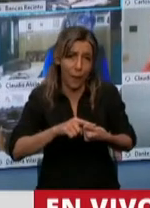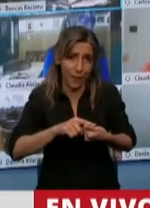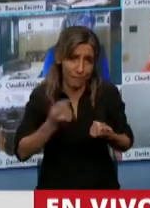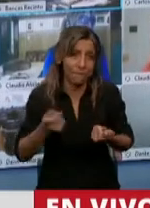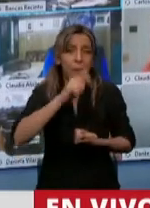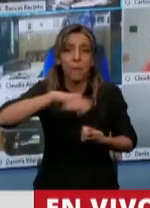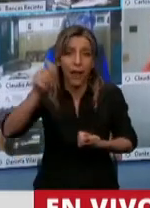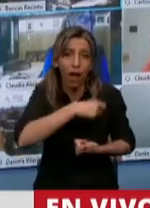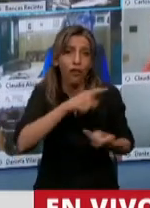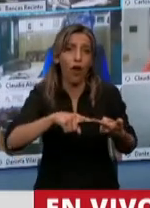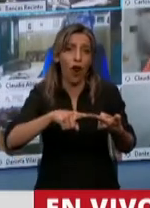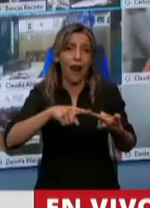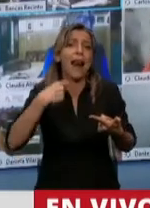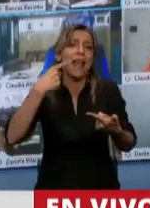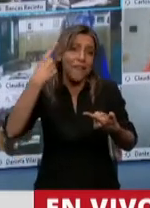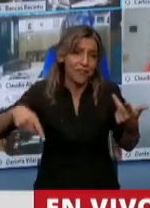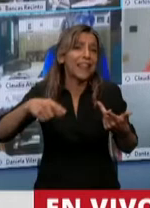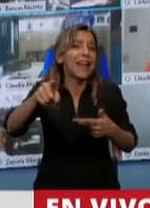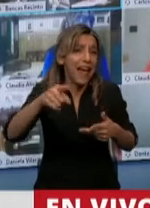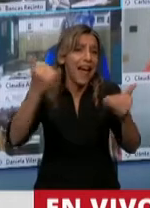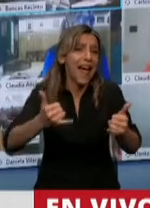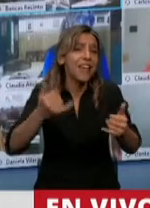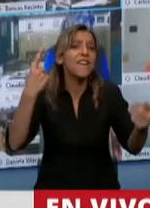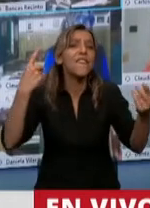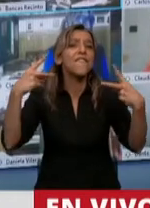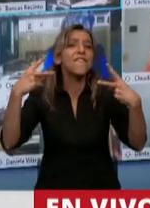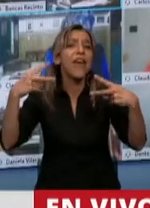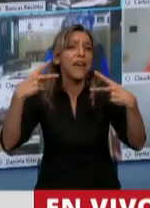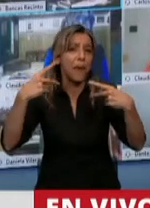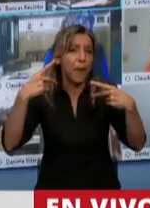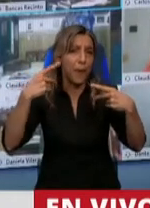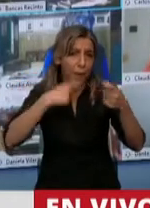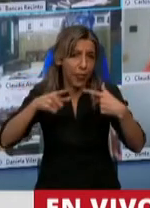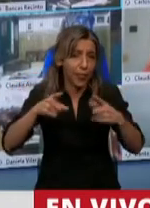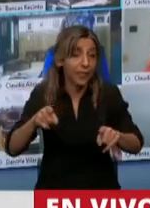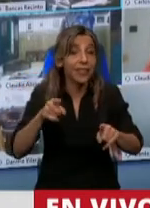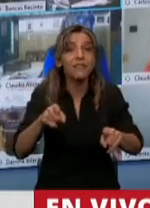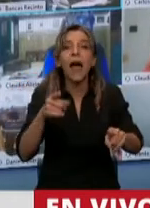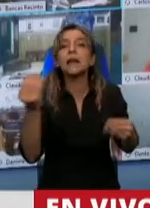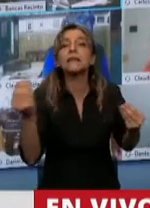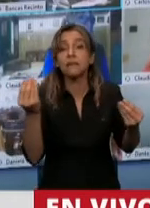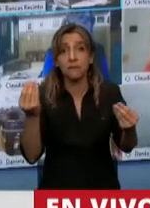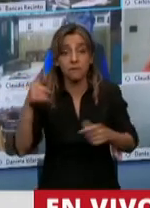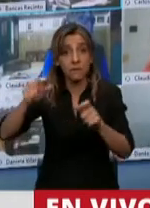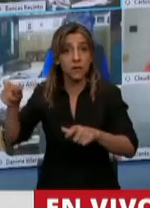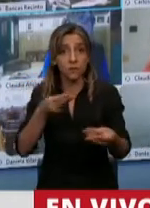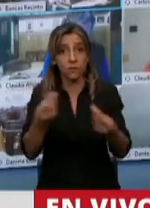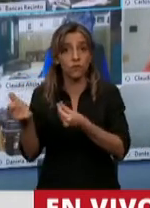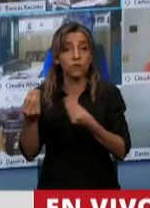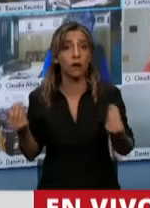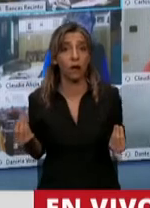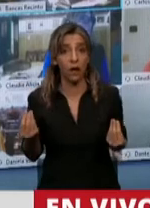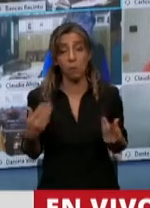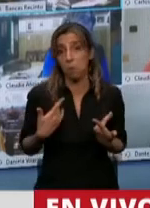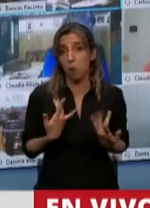comercialización de productos, los bancos con las tarjetas de crédito, es decir, que todo aquel que dijo que iba a